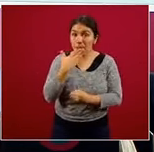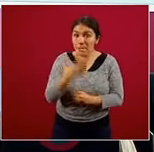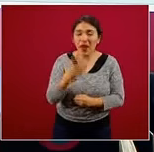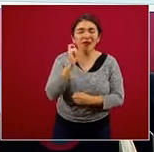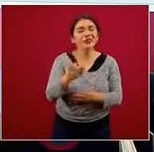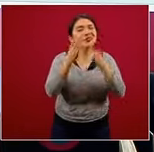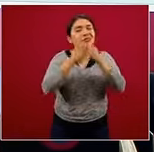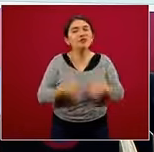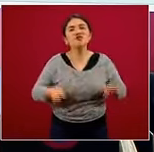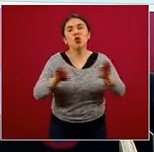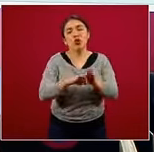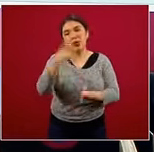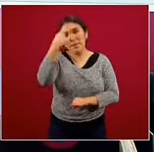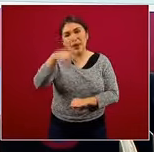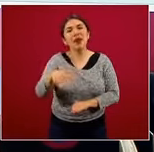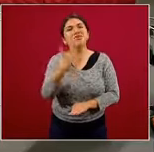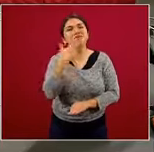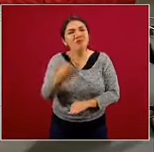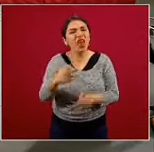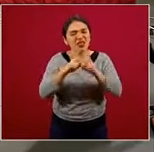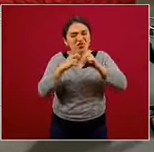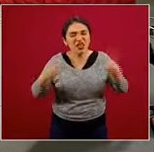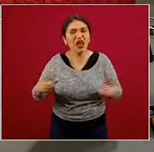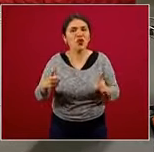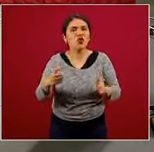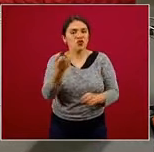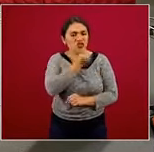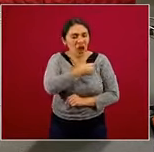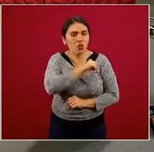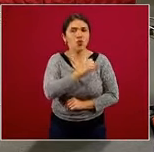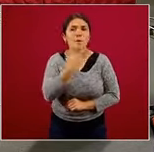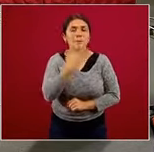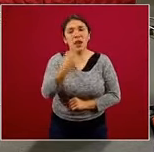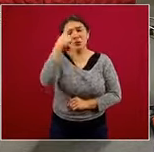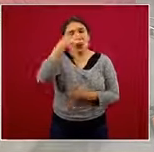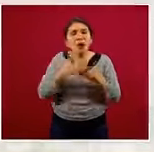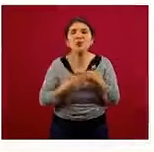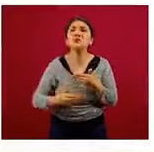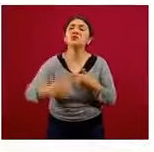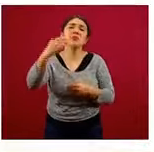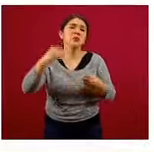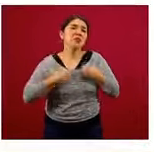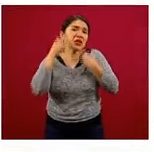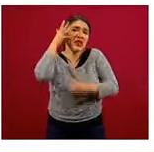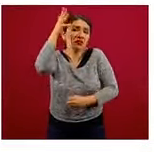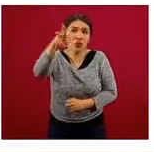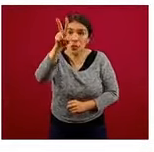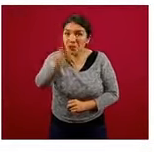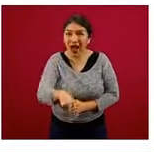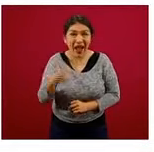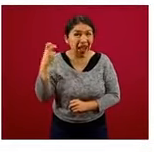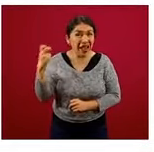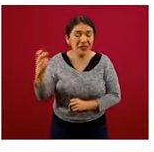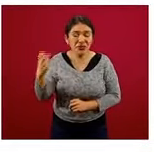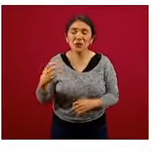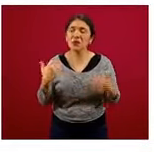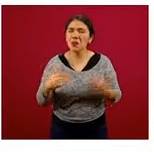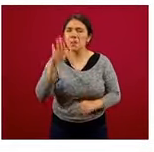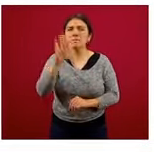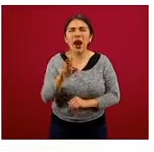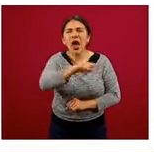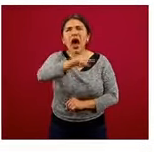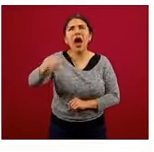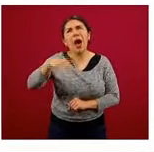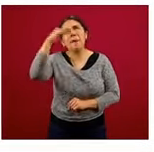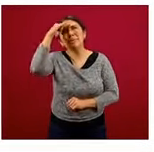es esencial para un óptimo desarrollo y salud para el resto de la vida. De verdad, esto parece